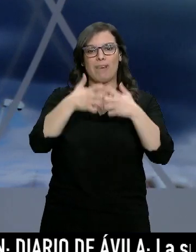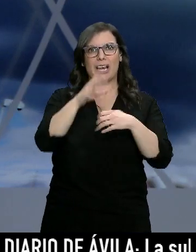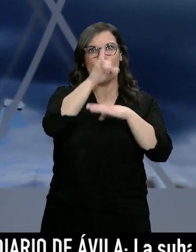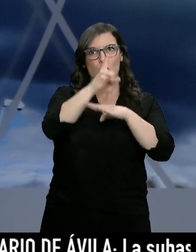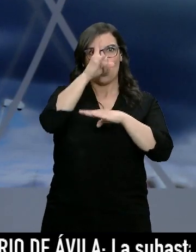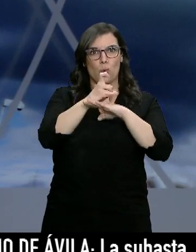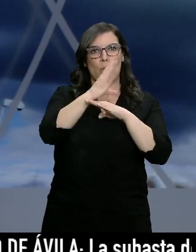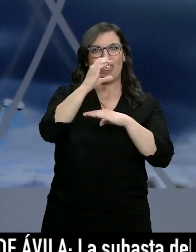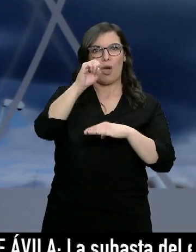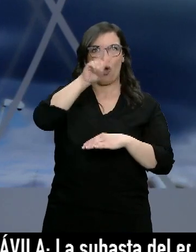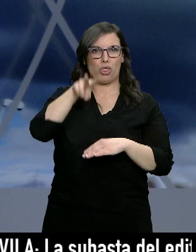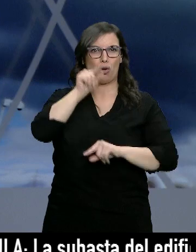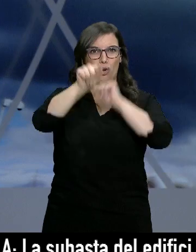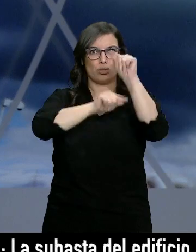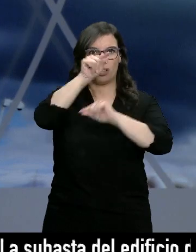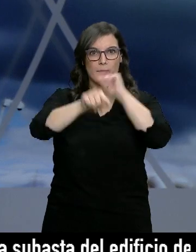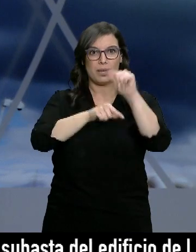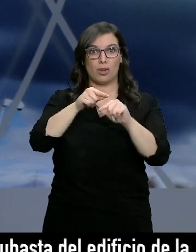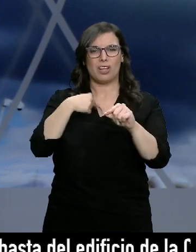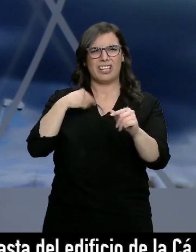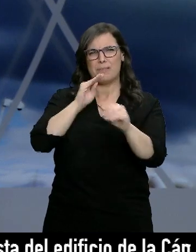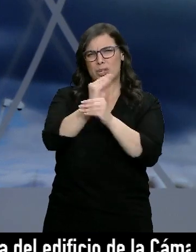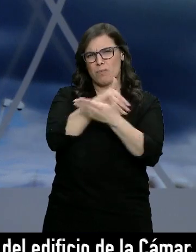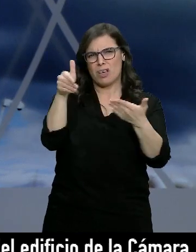inversión, la tecnología se ha quedado obsoleta.